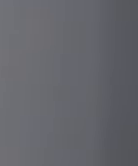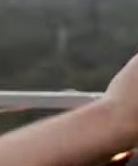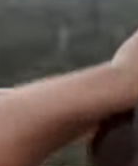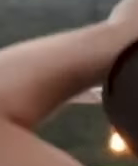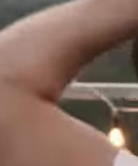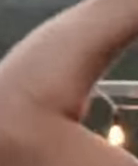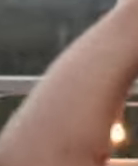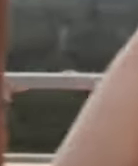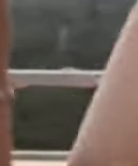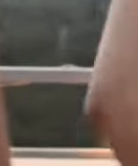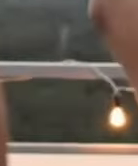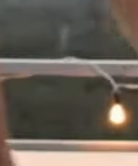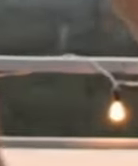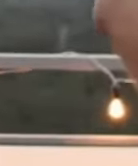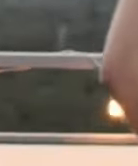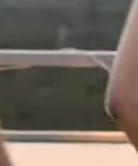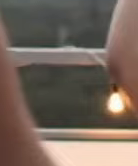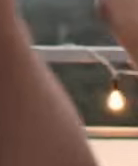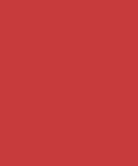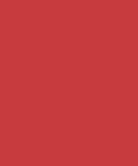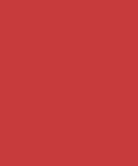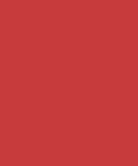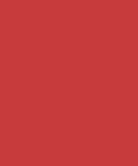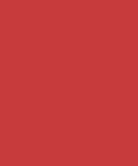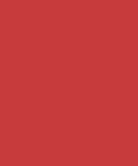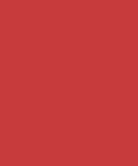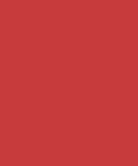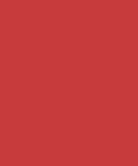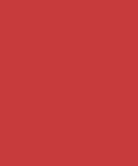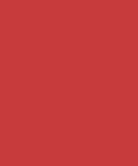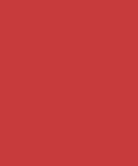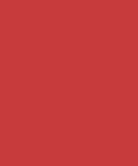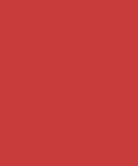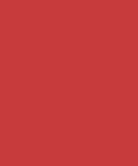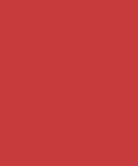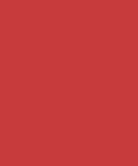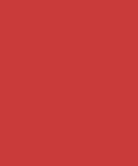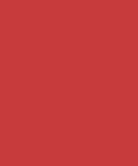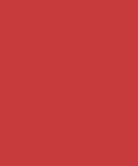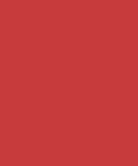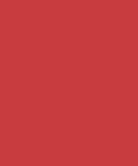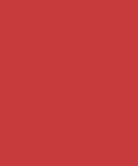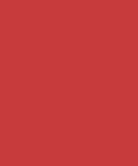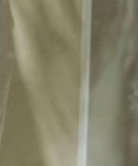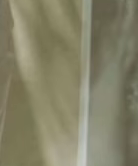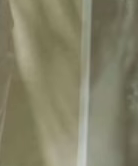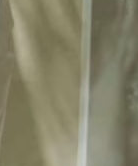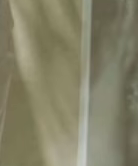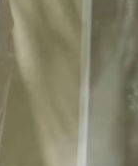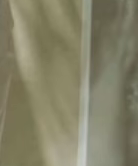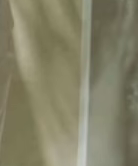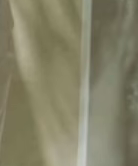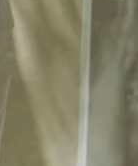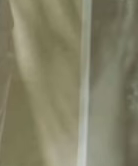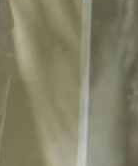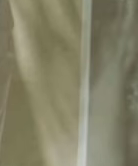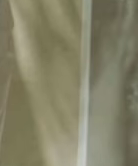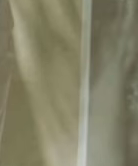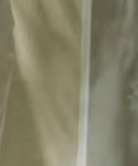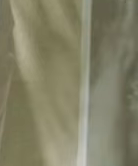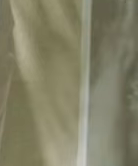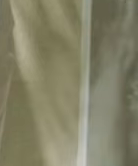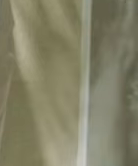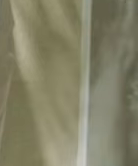para vivir donde las y los jóvenes puedan cumplir el sueño de tener casa propia así todos los jóvenes